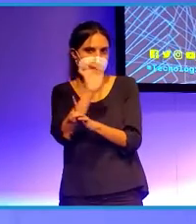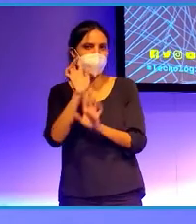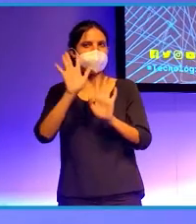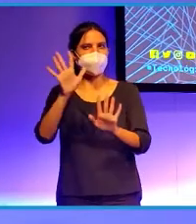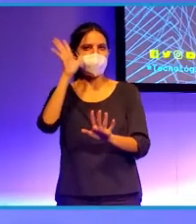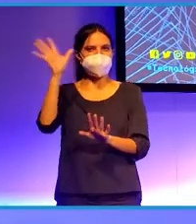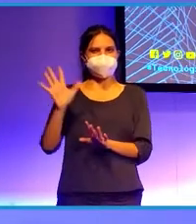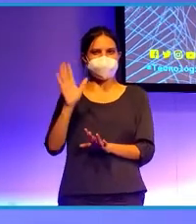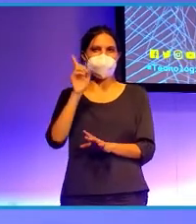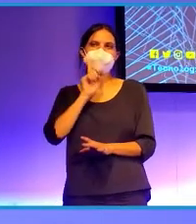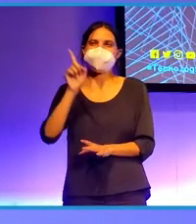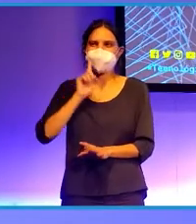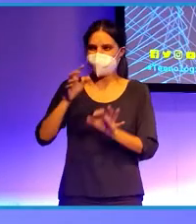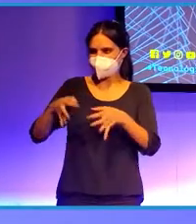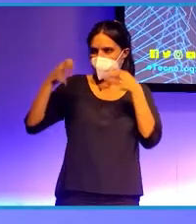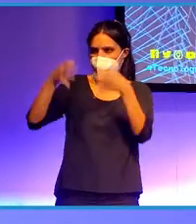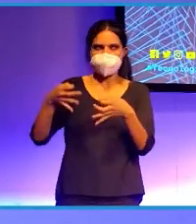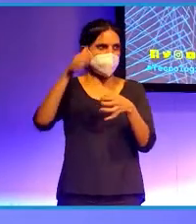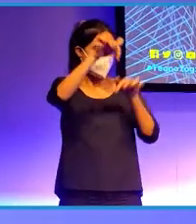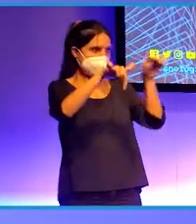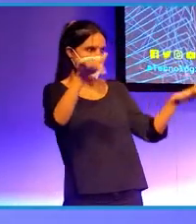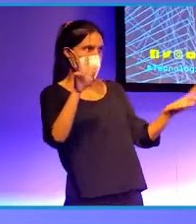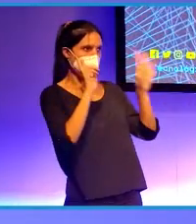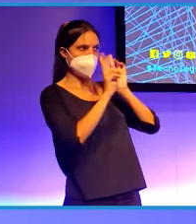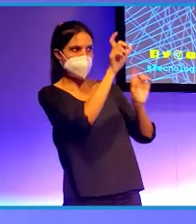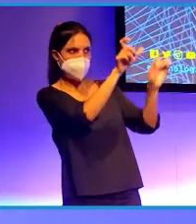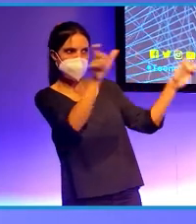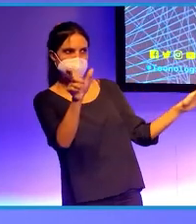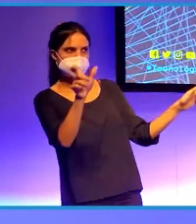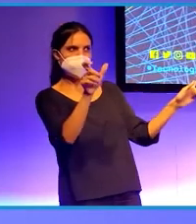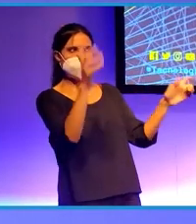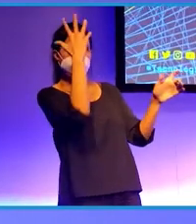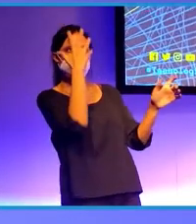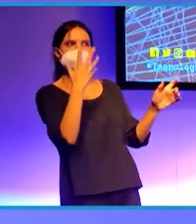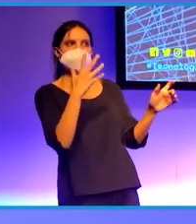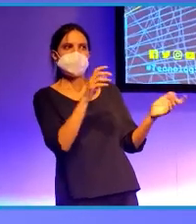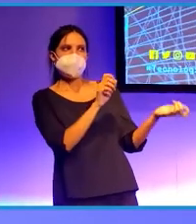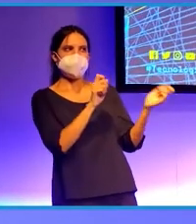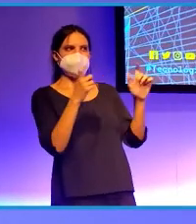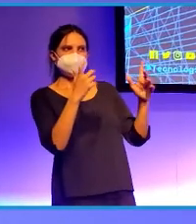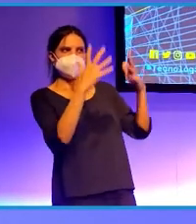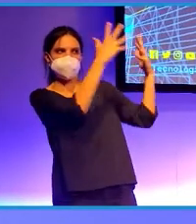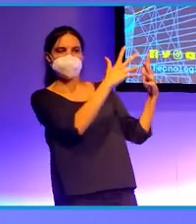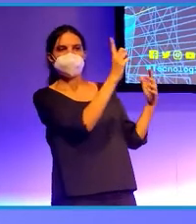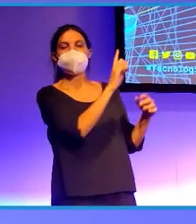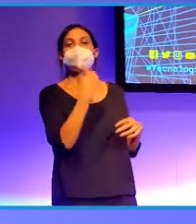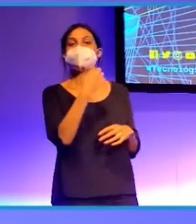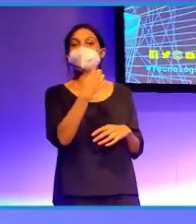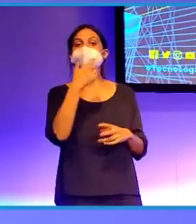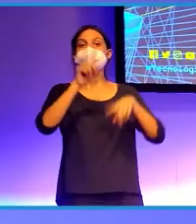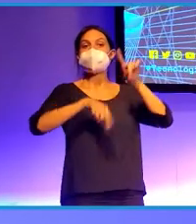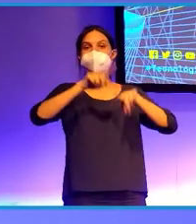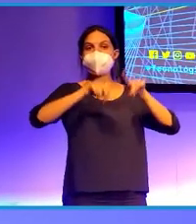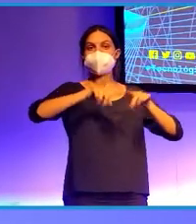Por lo que veo, nadie tiene pintado de americano. Bueno, en concreto, el informe decía que nuestra herencia genética determina el 60% de nuestra